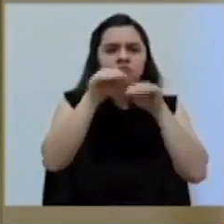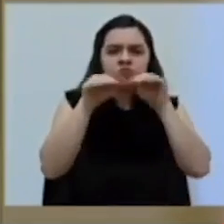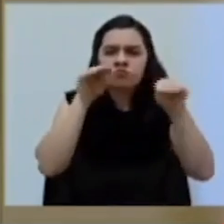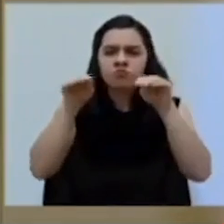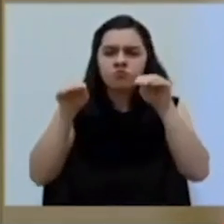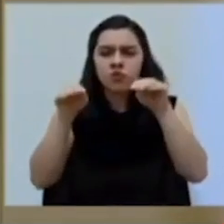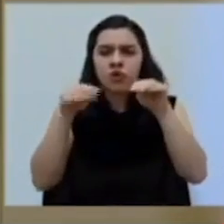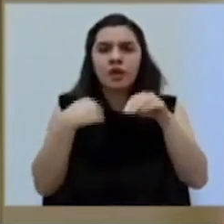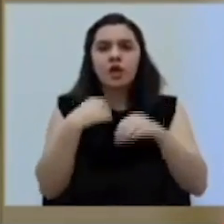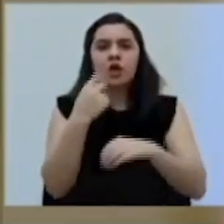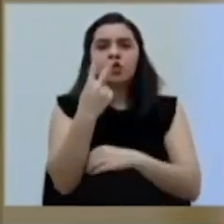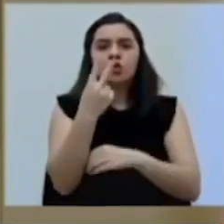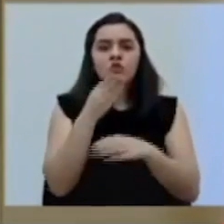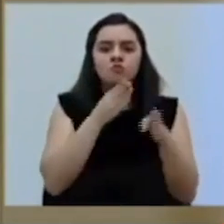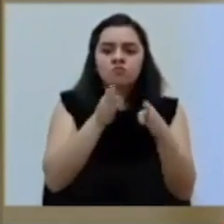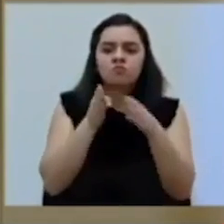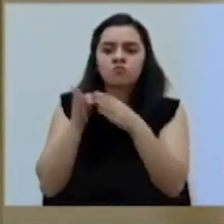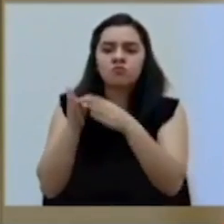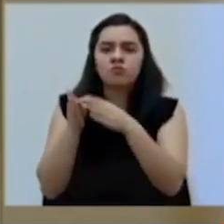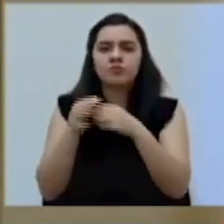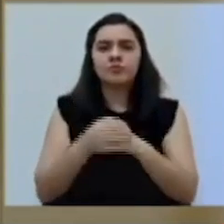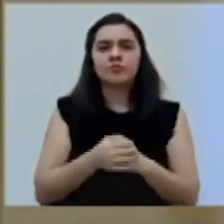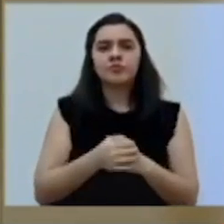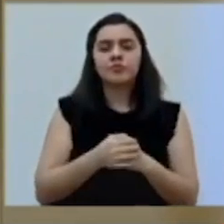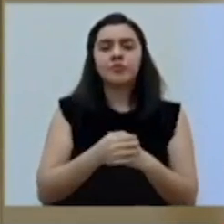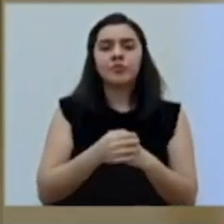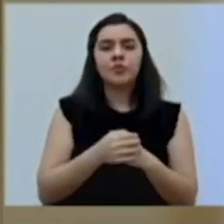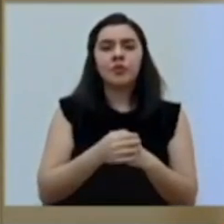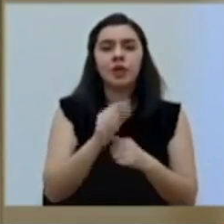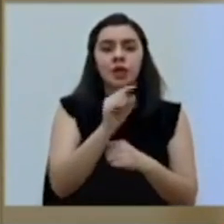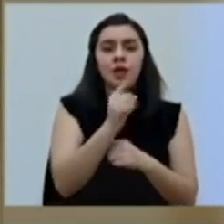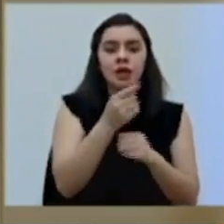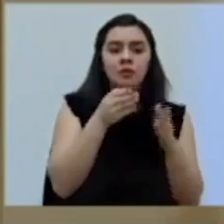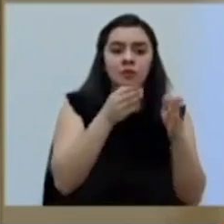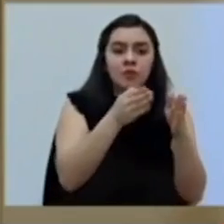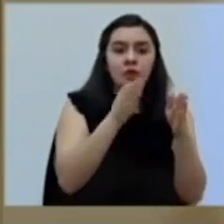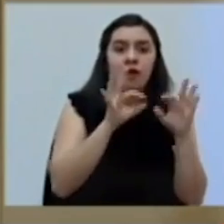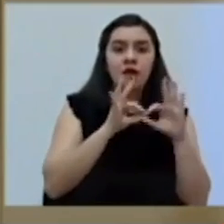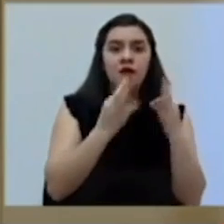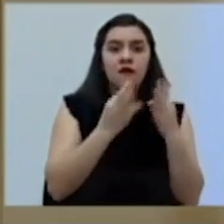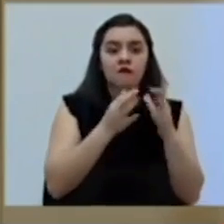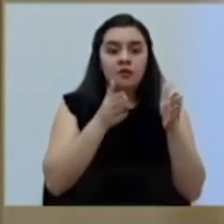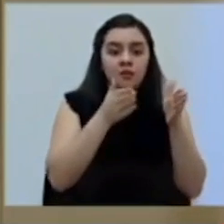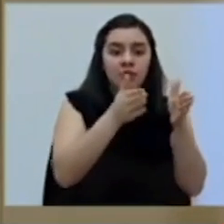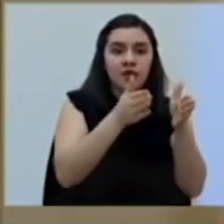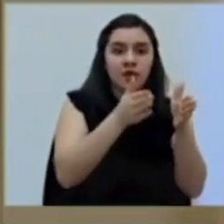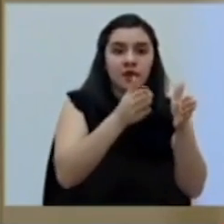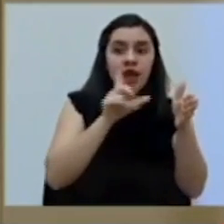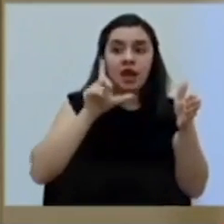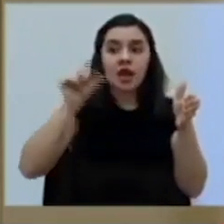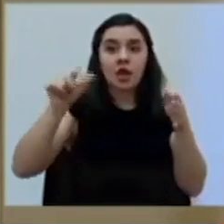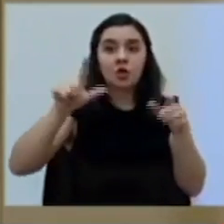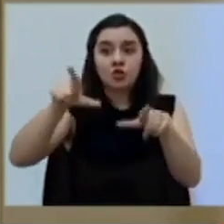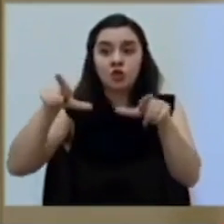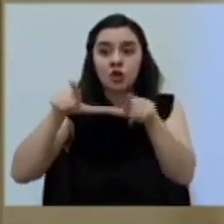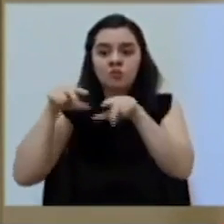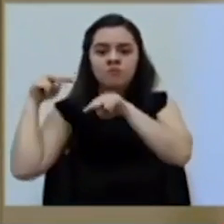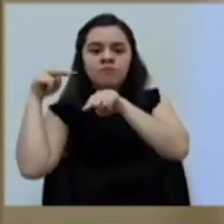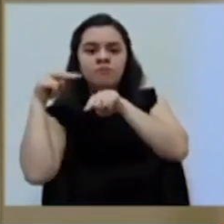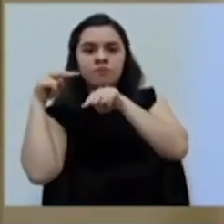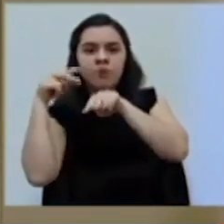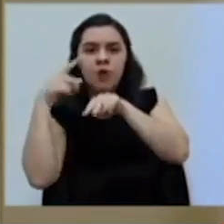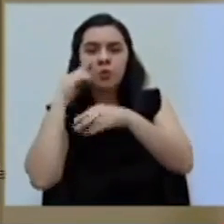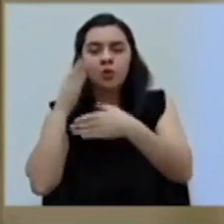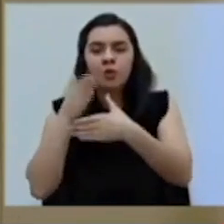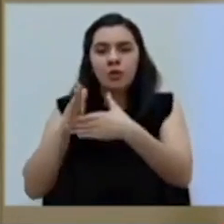va en dos sentidos. Uno, en los ambientes familiares, lejos de lugares donde hay supervisión por